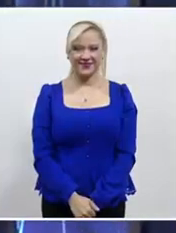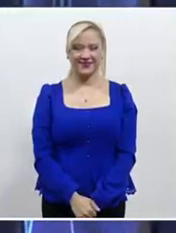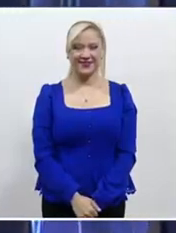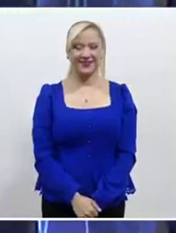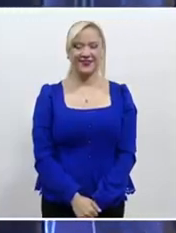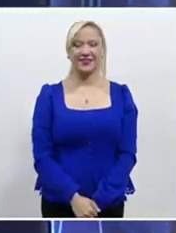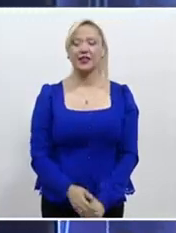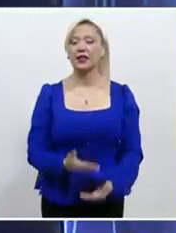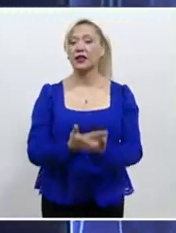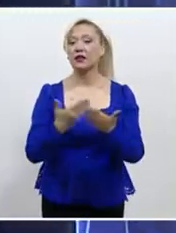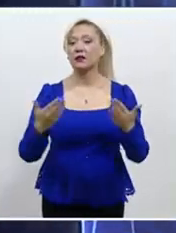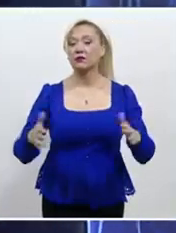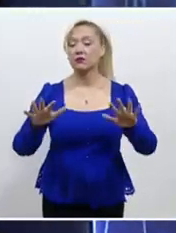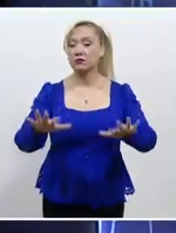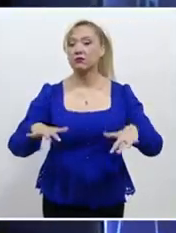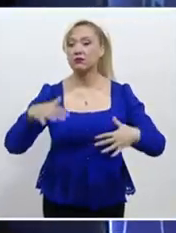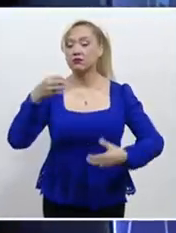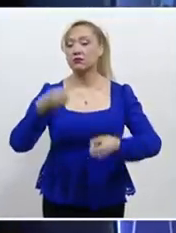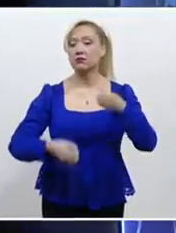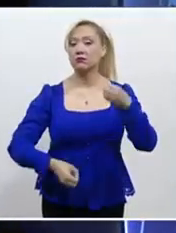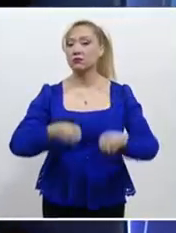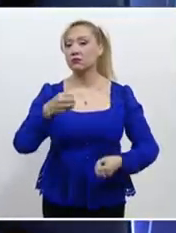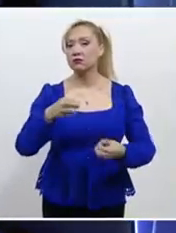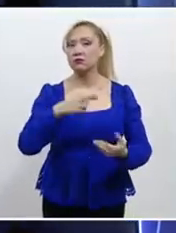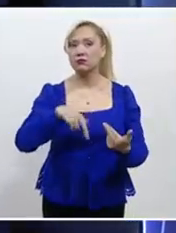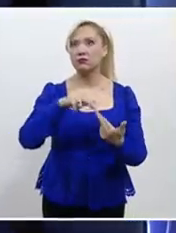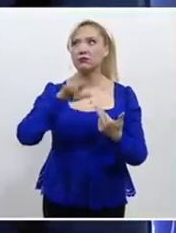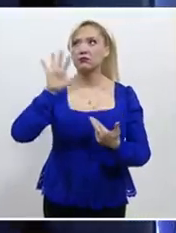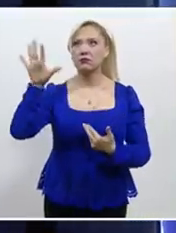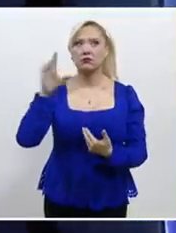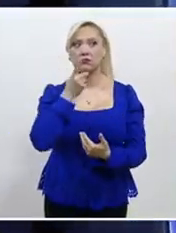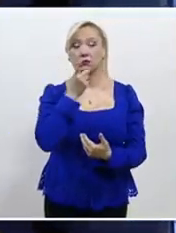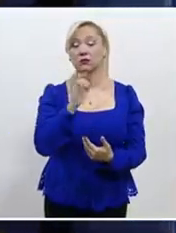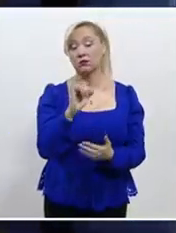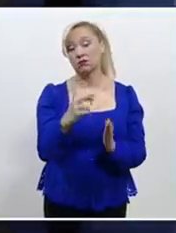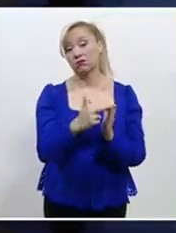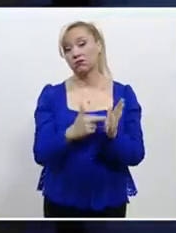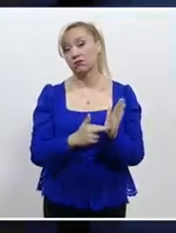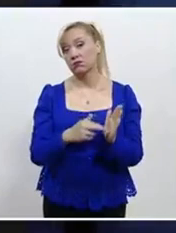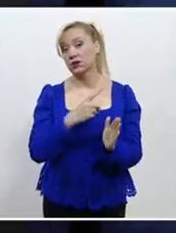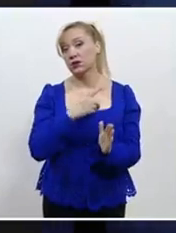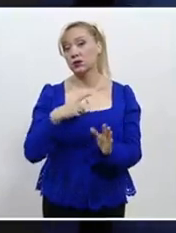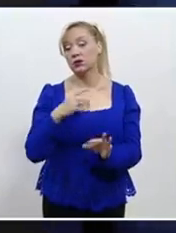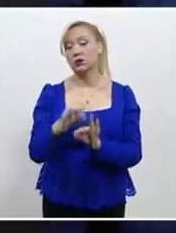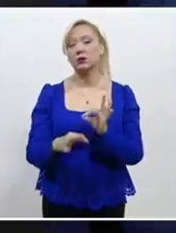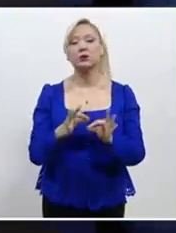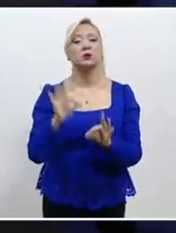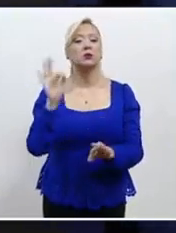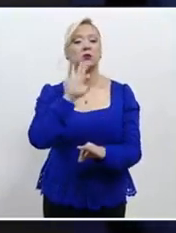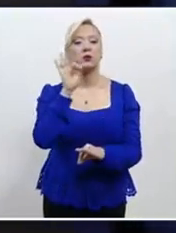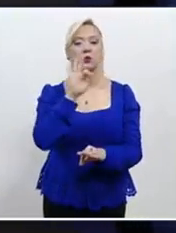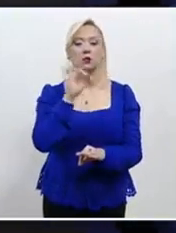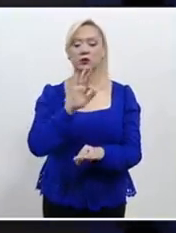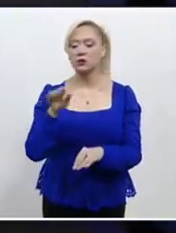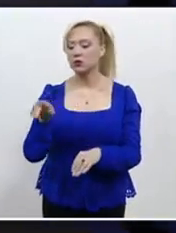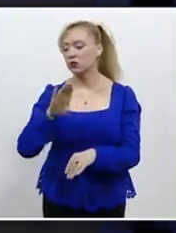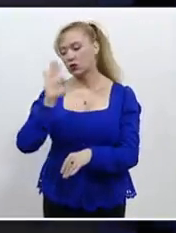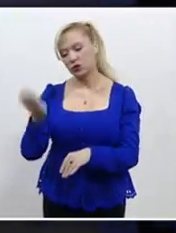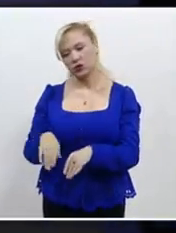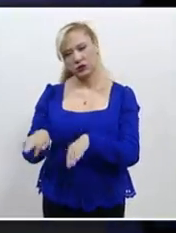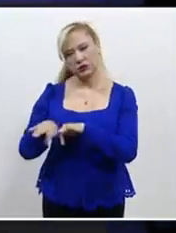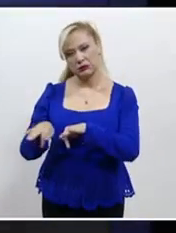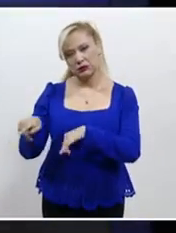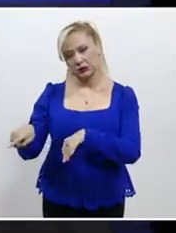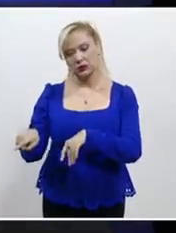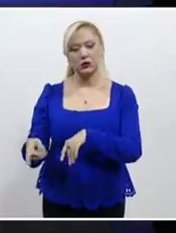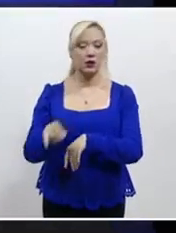Y un pleno regional estableció los requisitos que deben cumplirse cuando el familiar de un trabajador fallecido reclama la devolución de